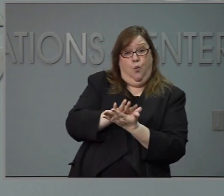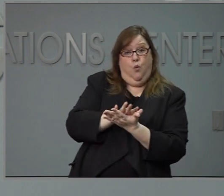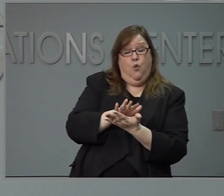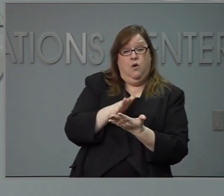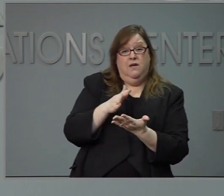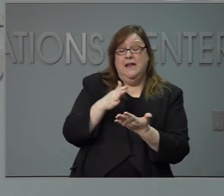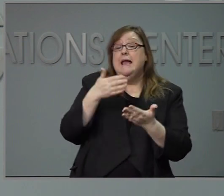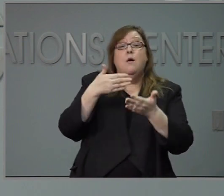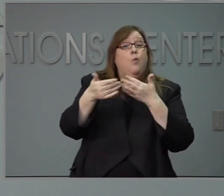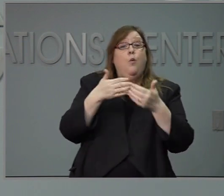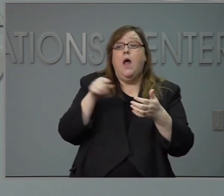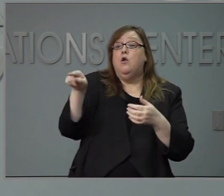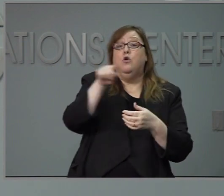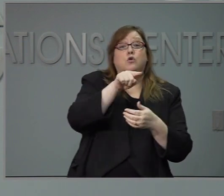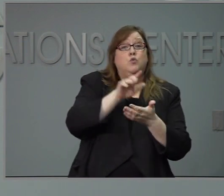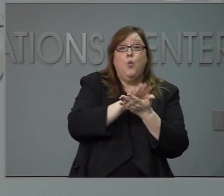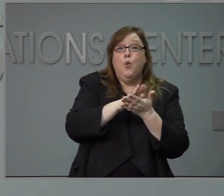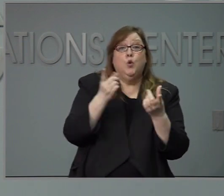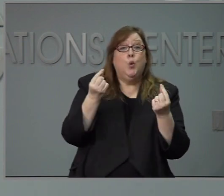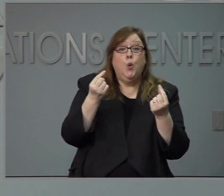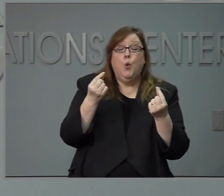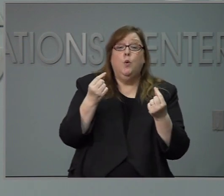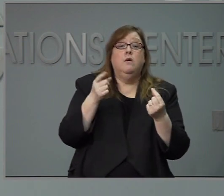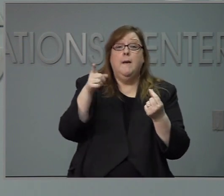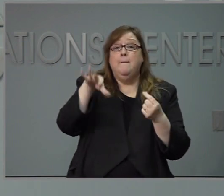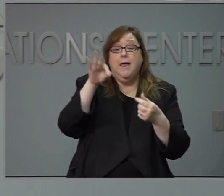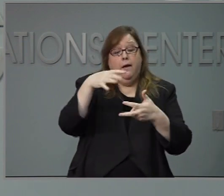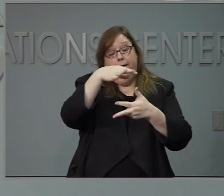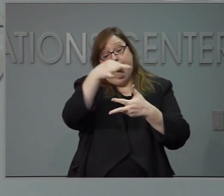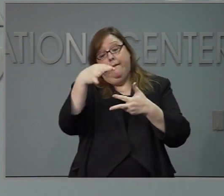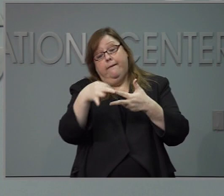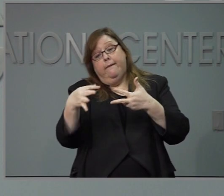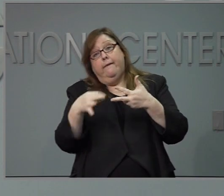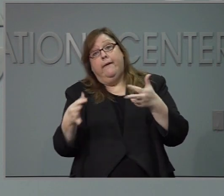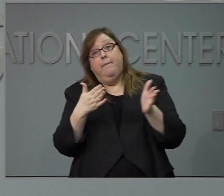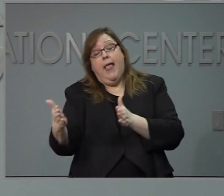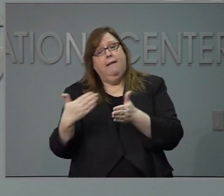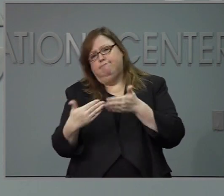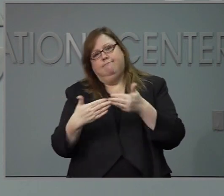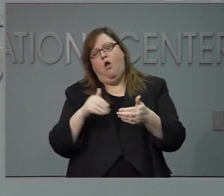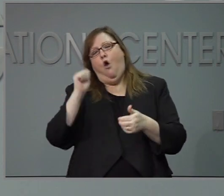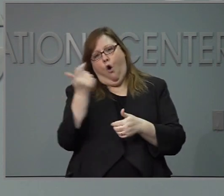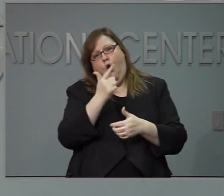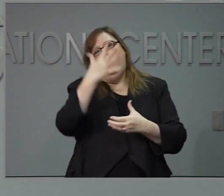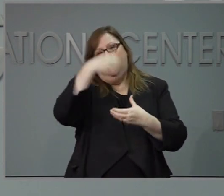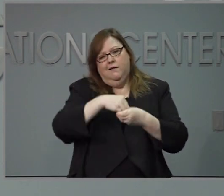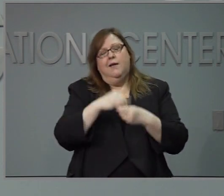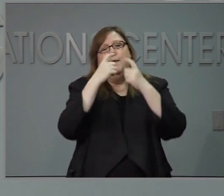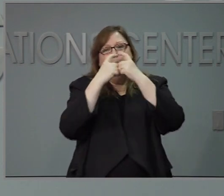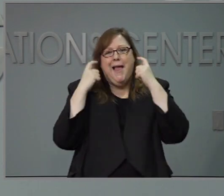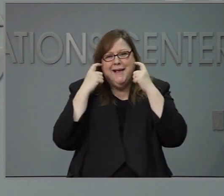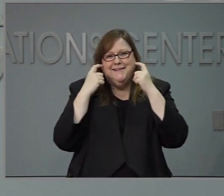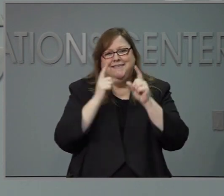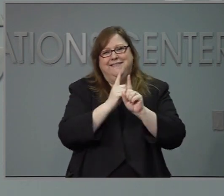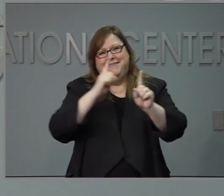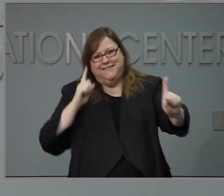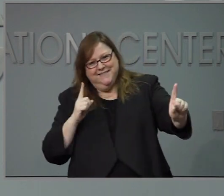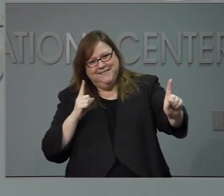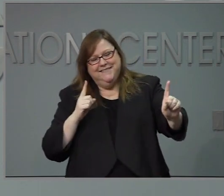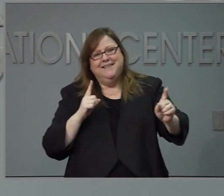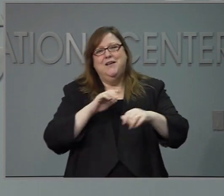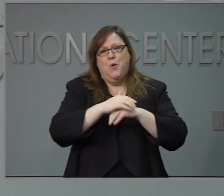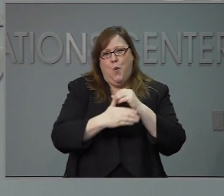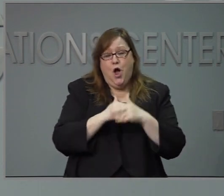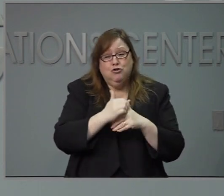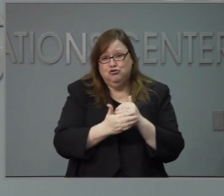se tiene que utilizar mascarillas mantener distancia mantener el lavado de manos son las 13 mes así que los